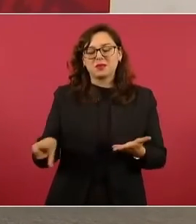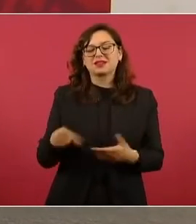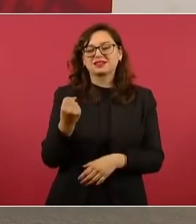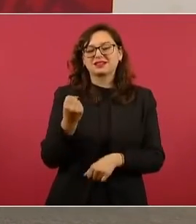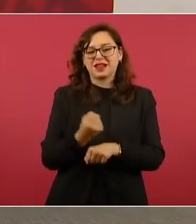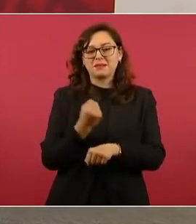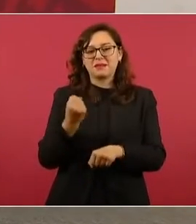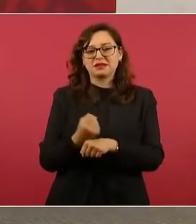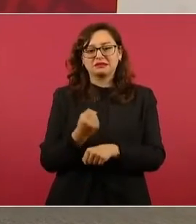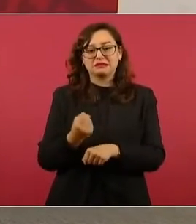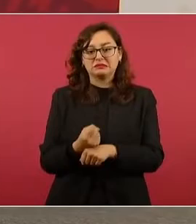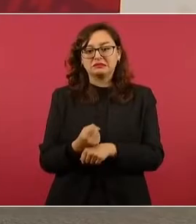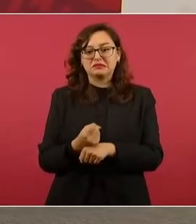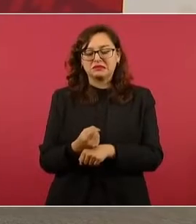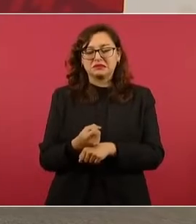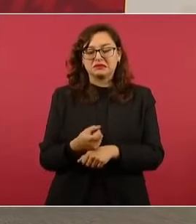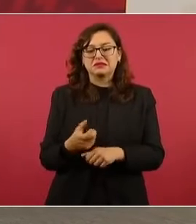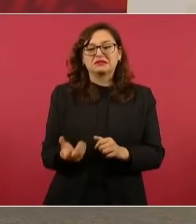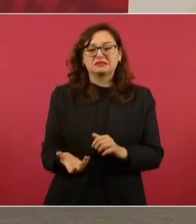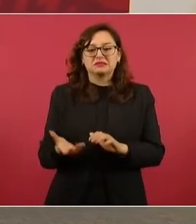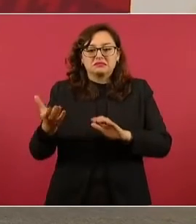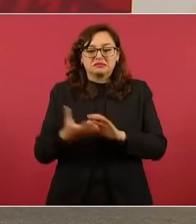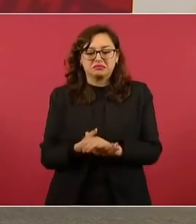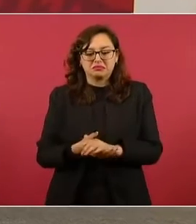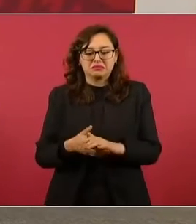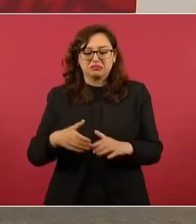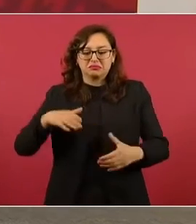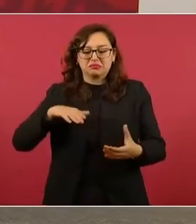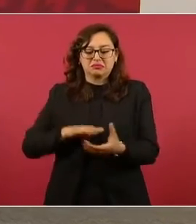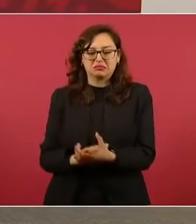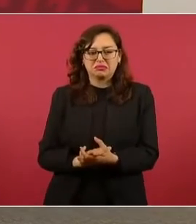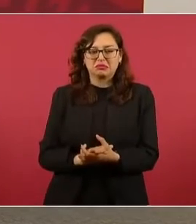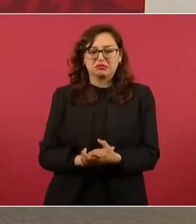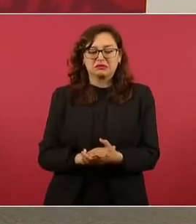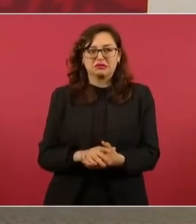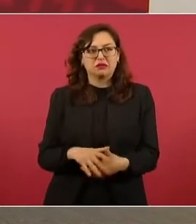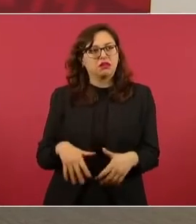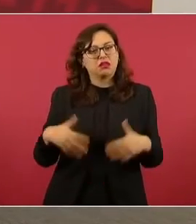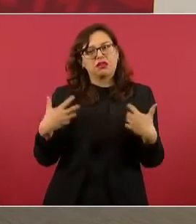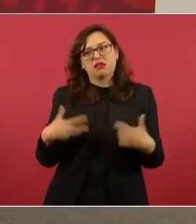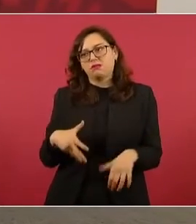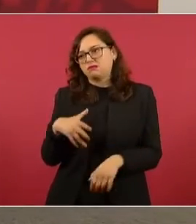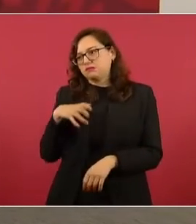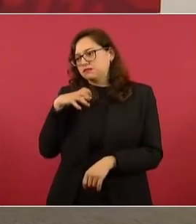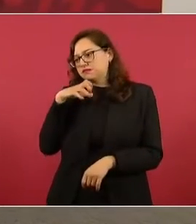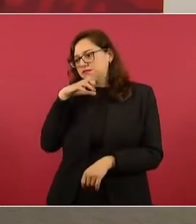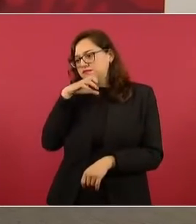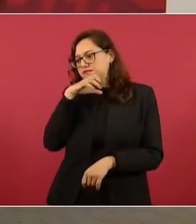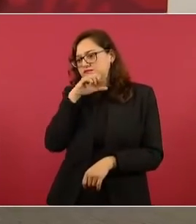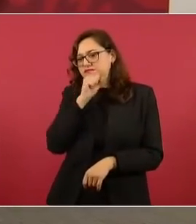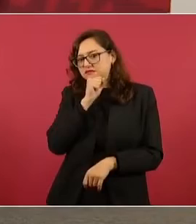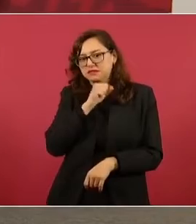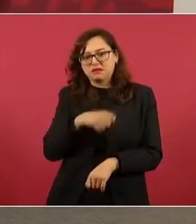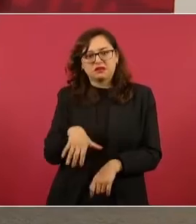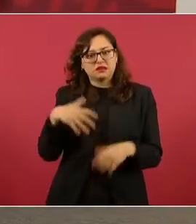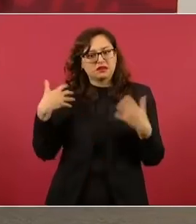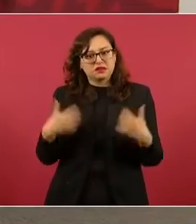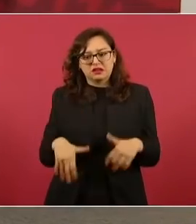y no lo aguantábamos mucho, los que nos hacían ampollas.